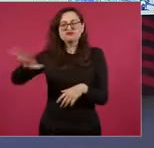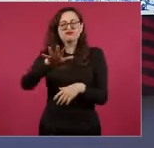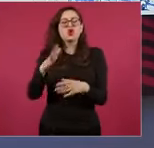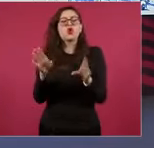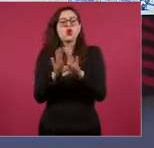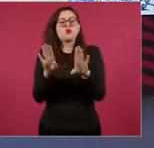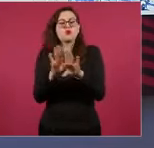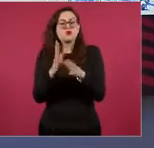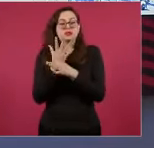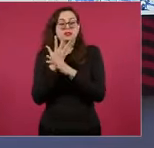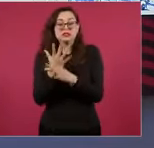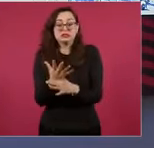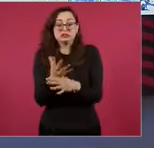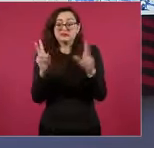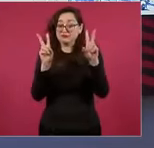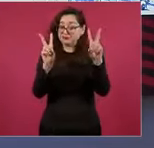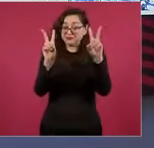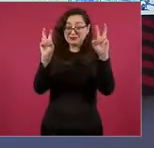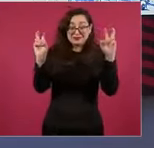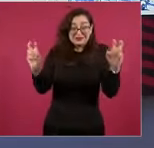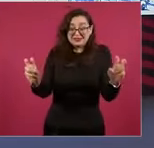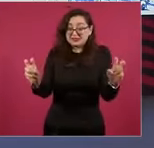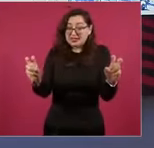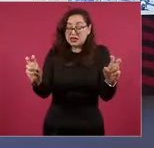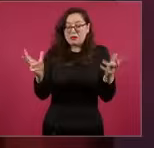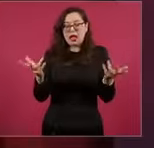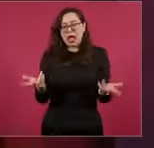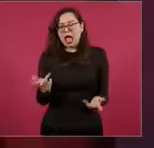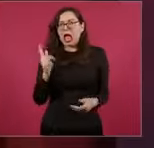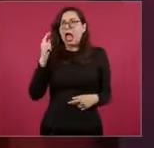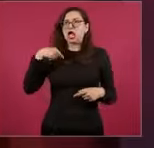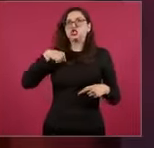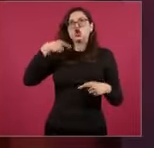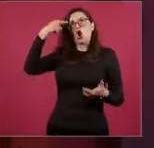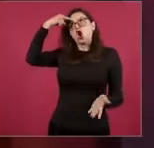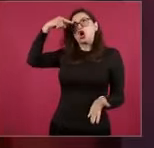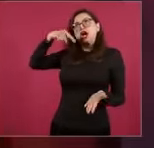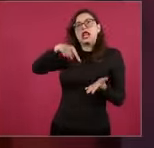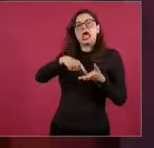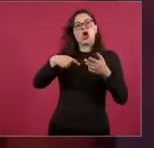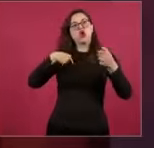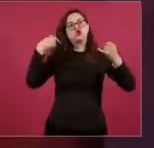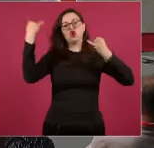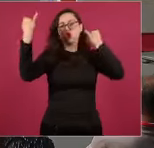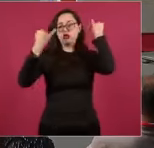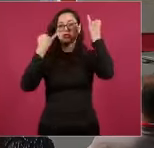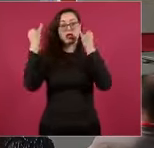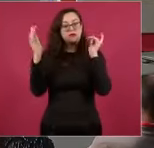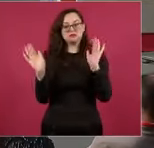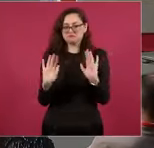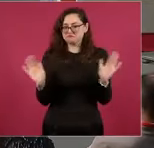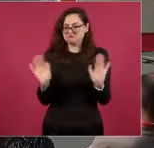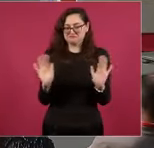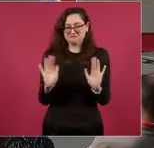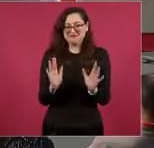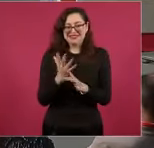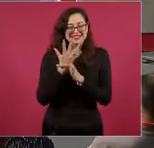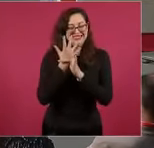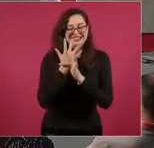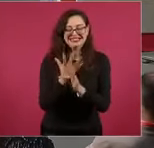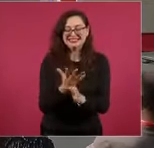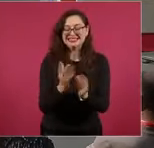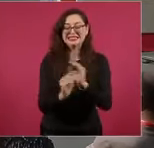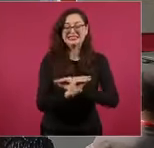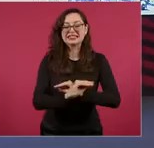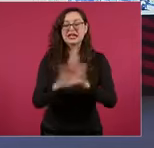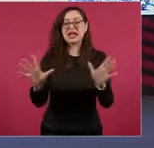textual de la Constitución. No es interpretación, es textual. El artículo 54